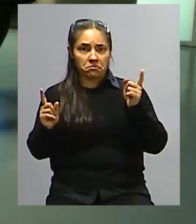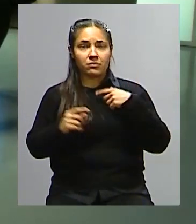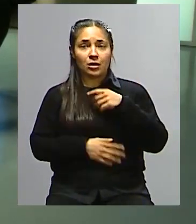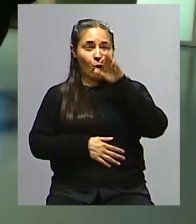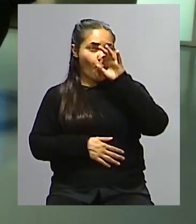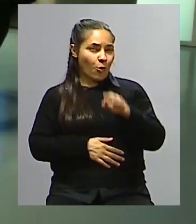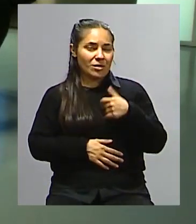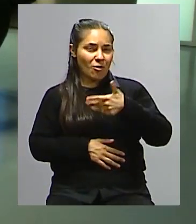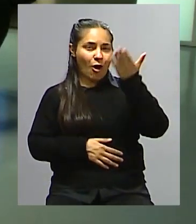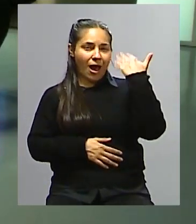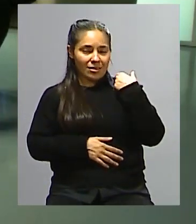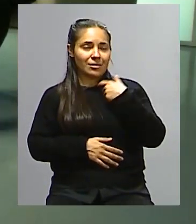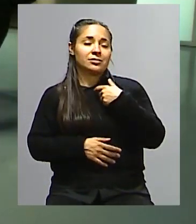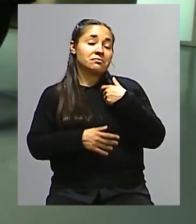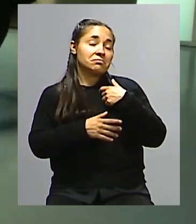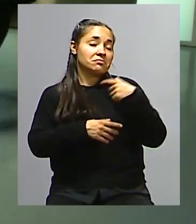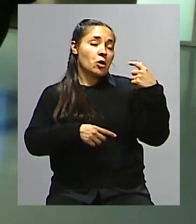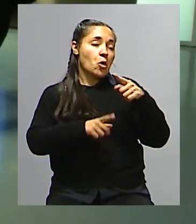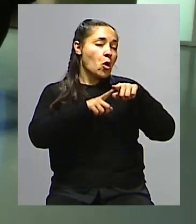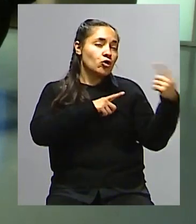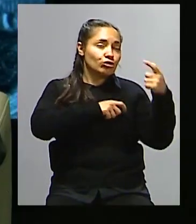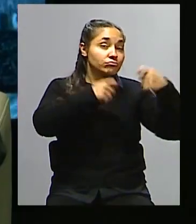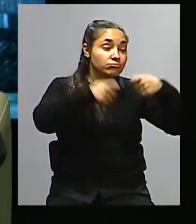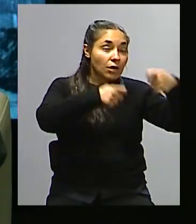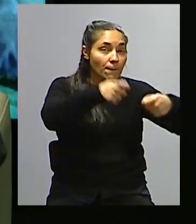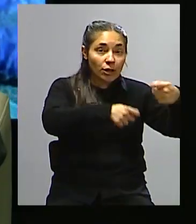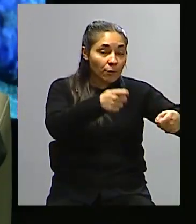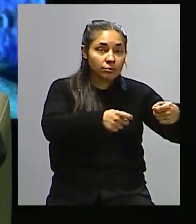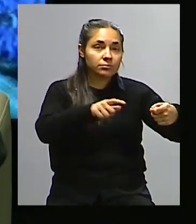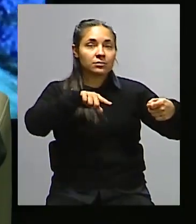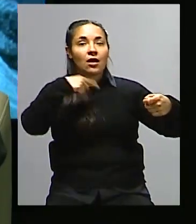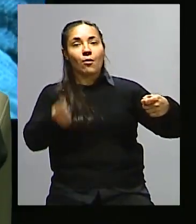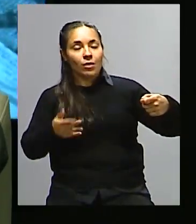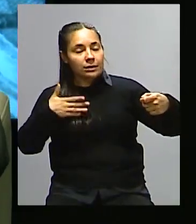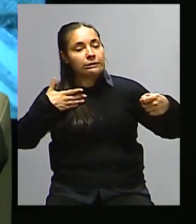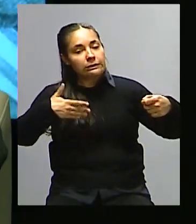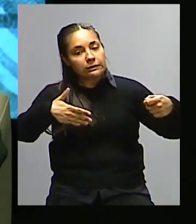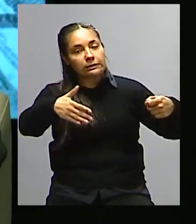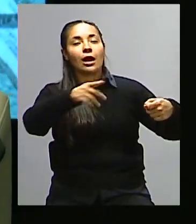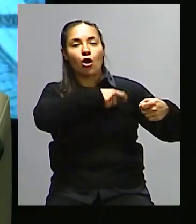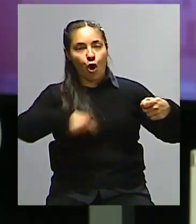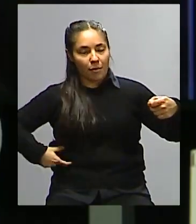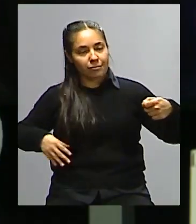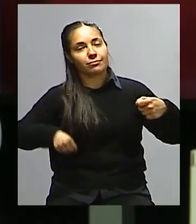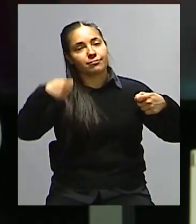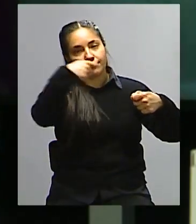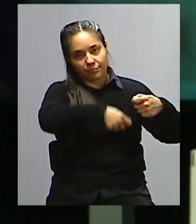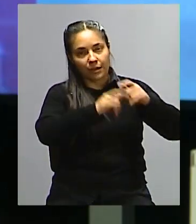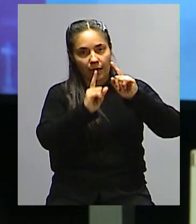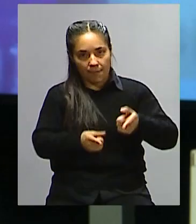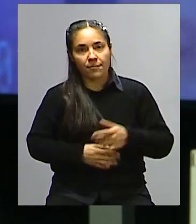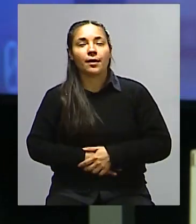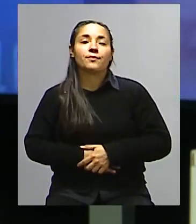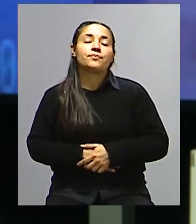ese Estado y, obviamente, articulado a un tema que impacte en la vida de las personas. Hay un dato fundamental